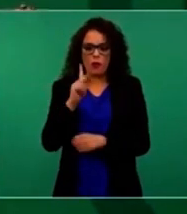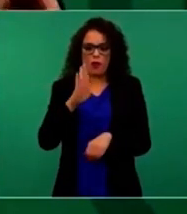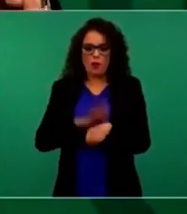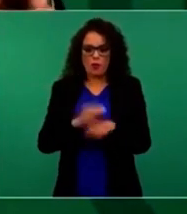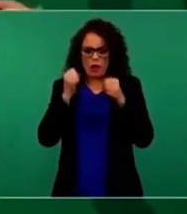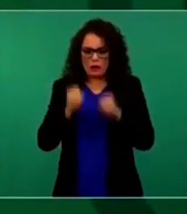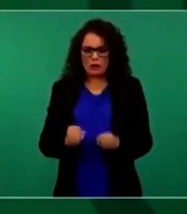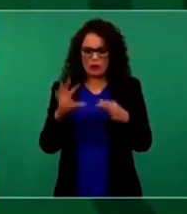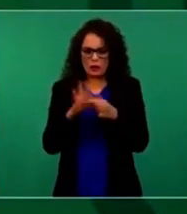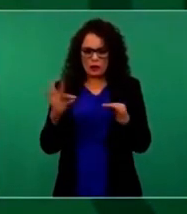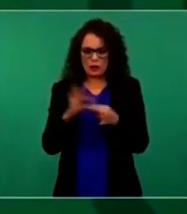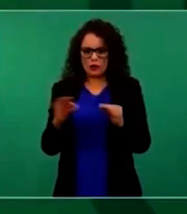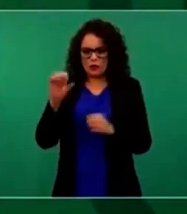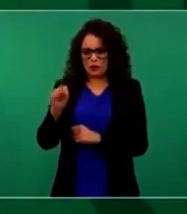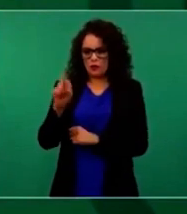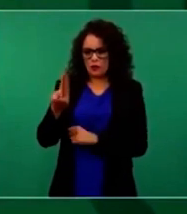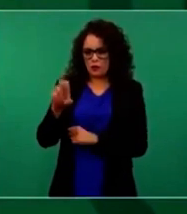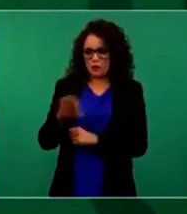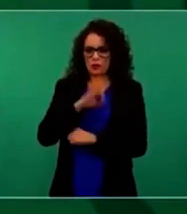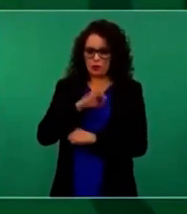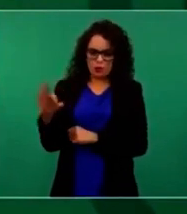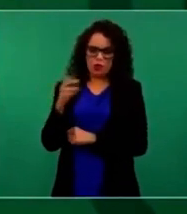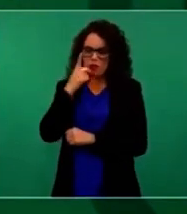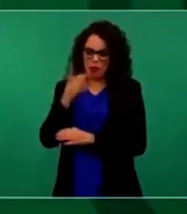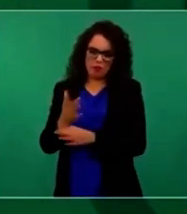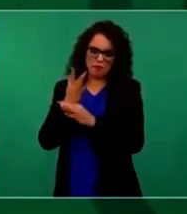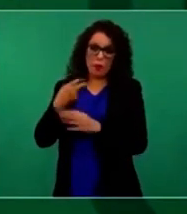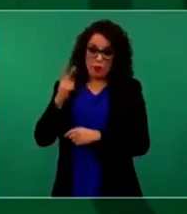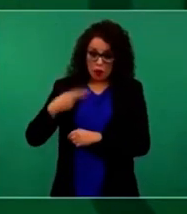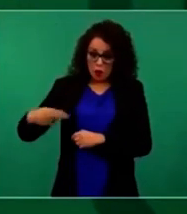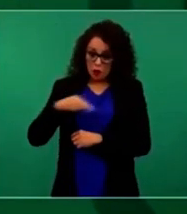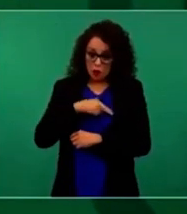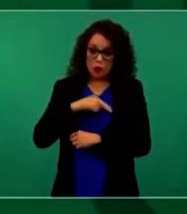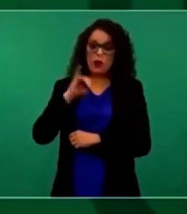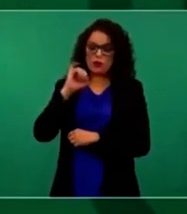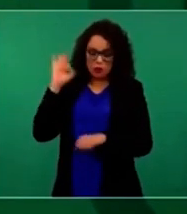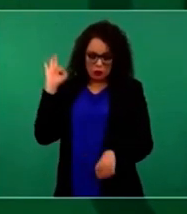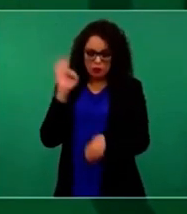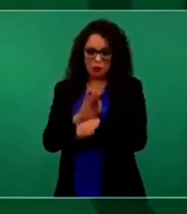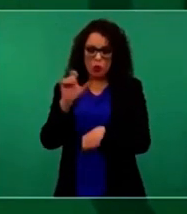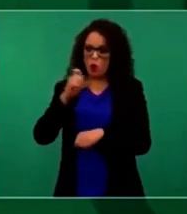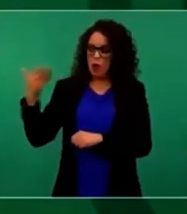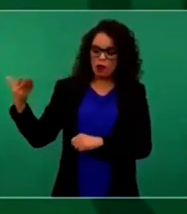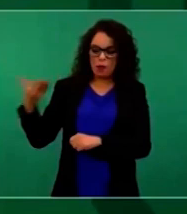nosotros sí protegemos a los que piden asilo.